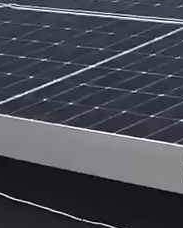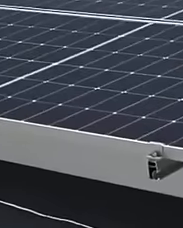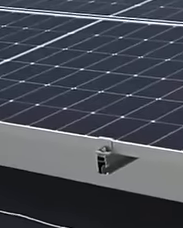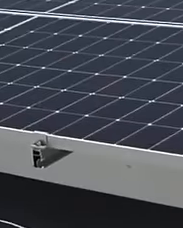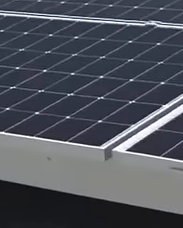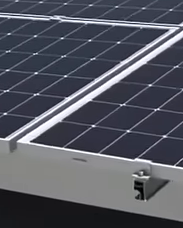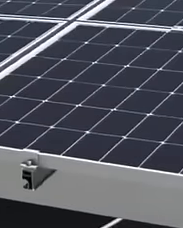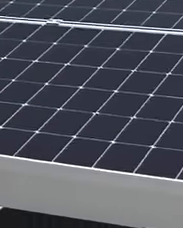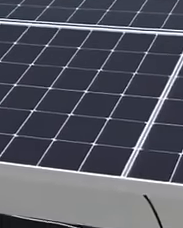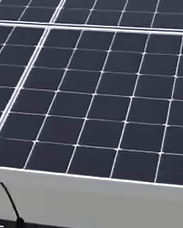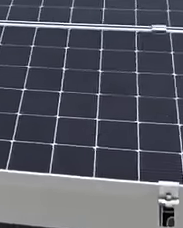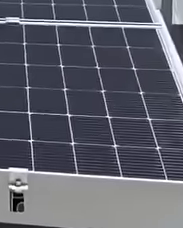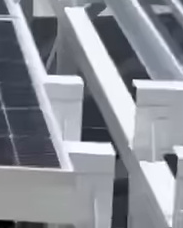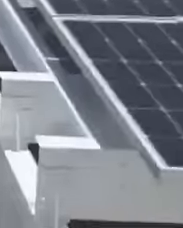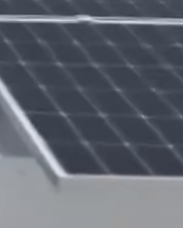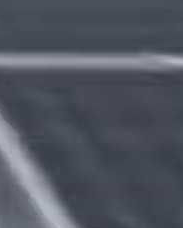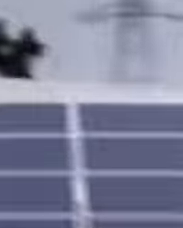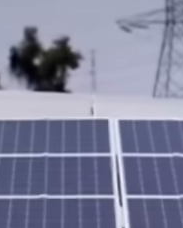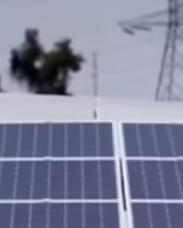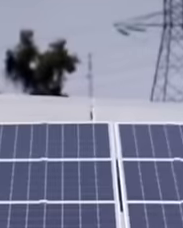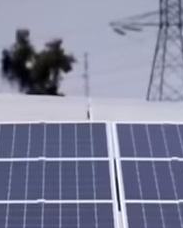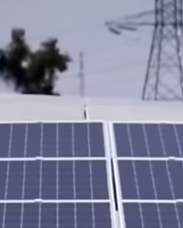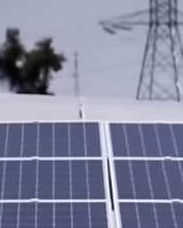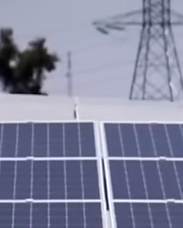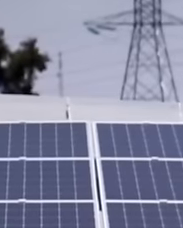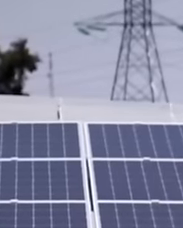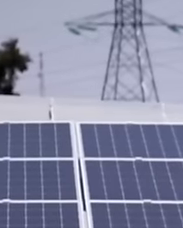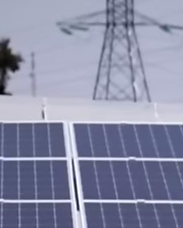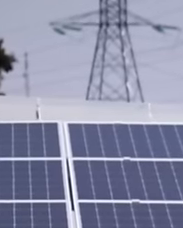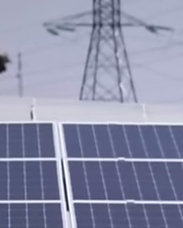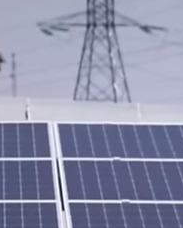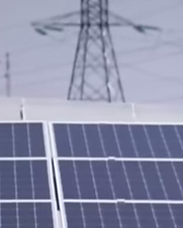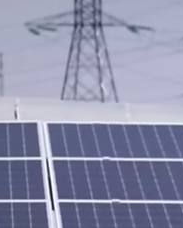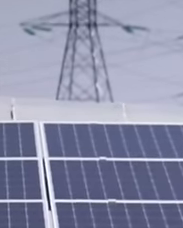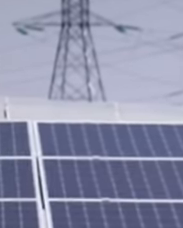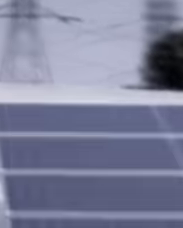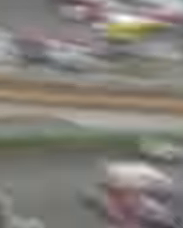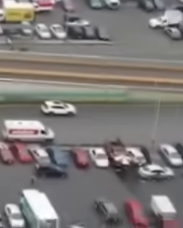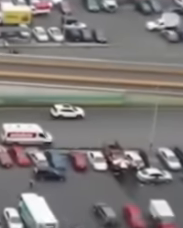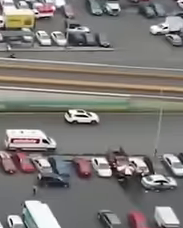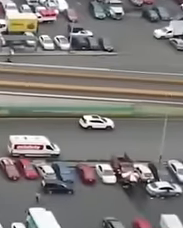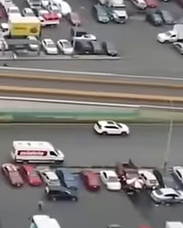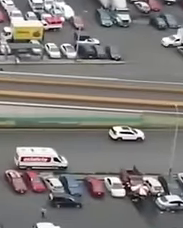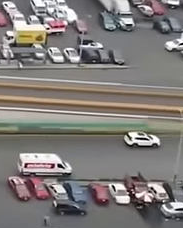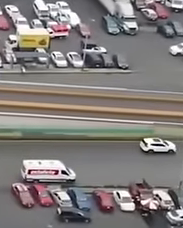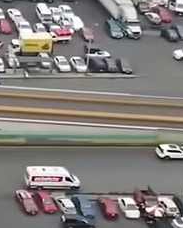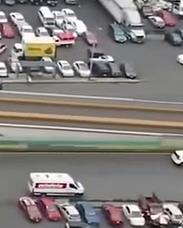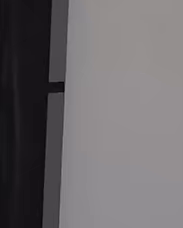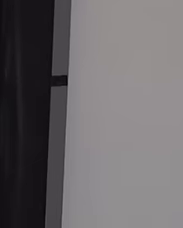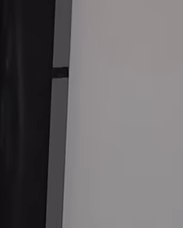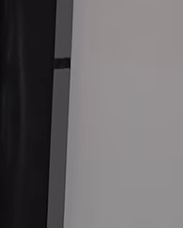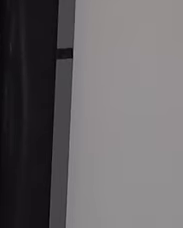preocupada por su terminación. Hoy lo estamos haciendo